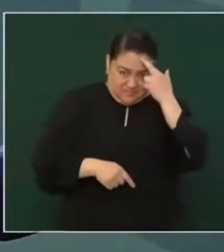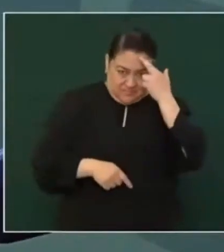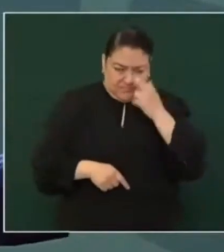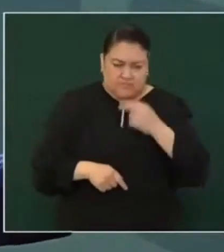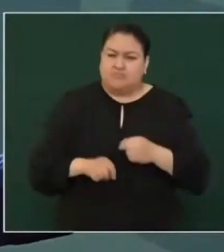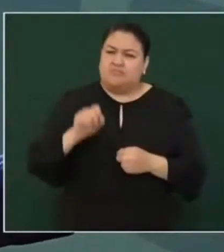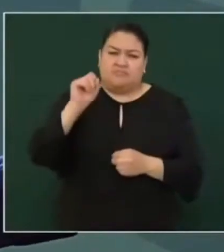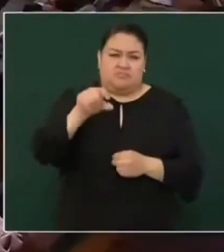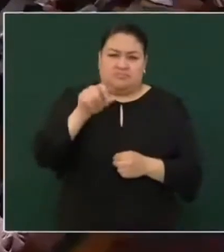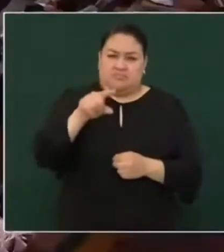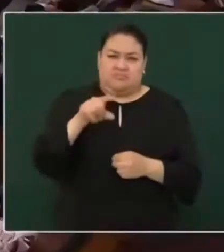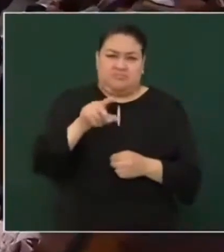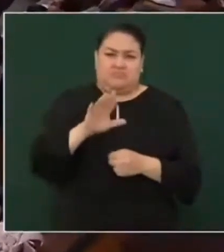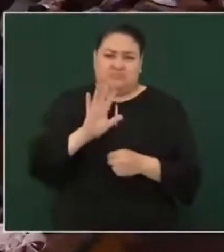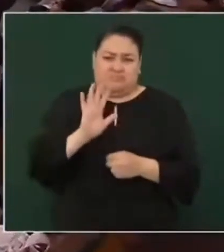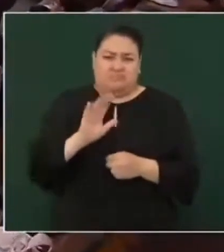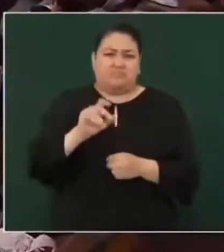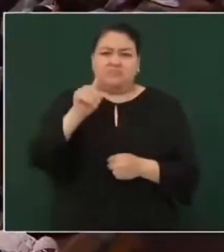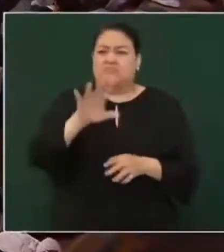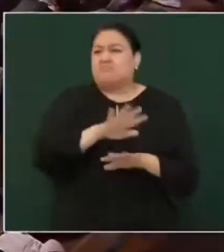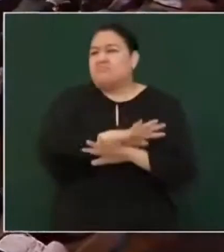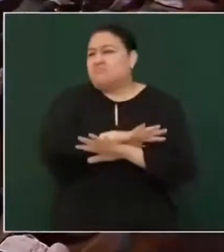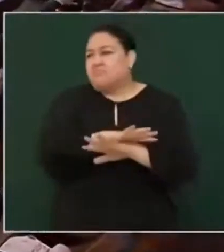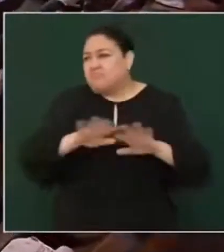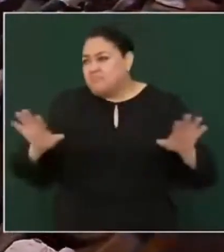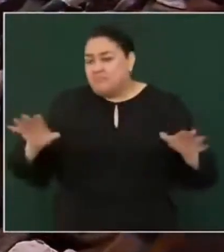ya no